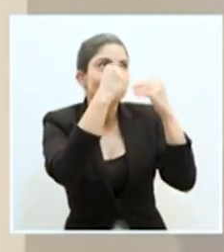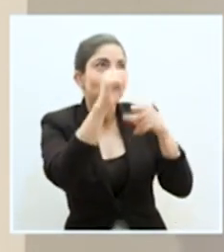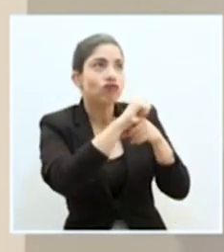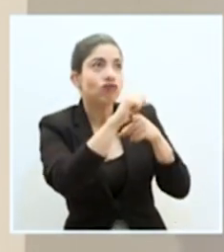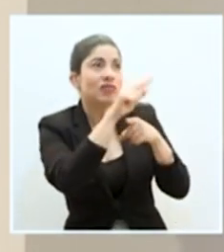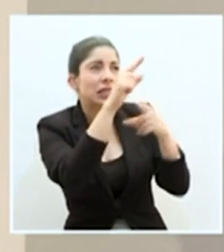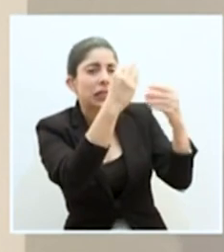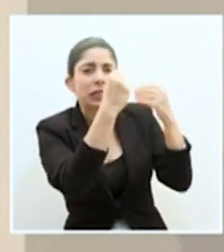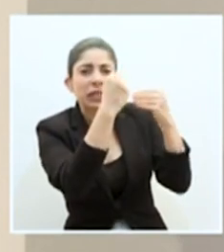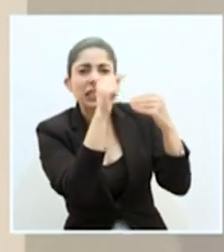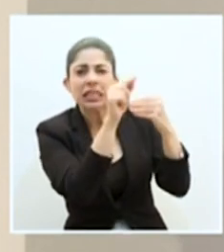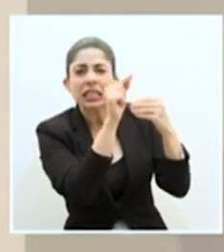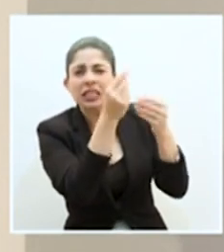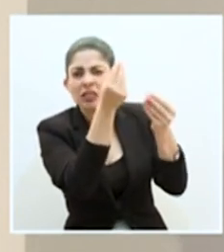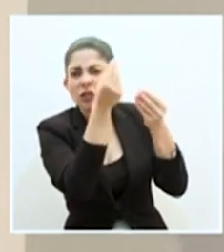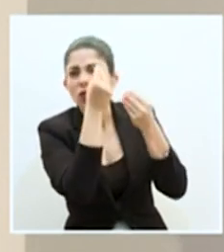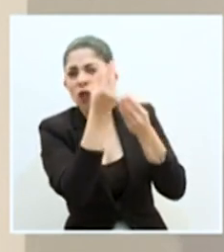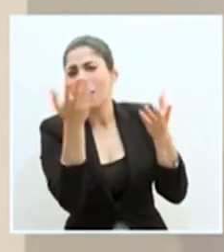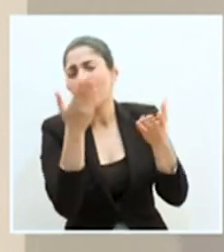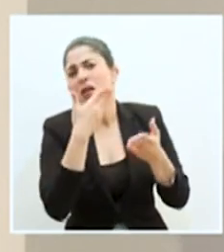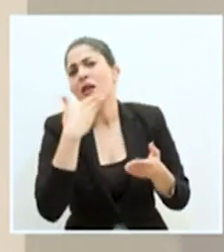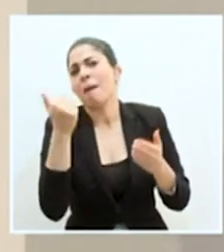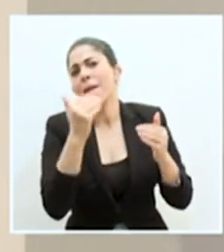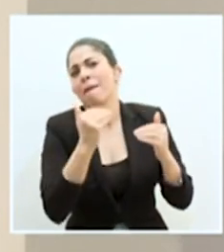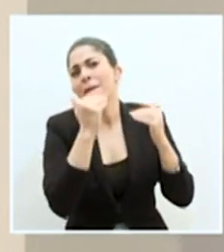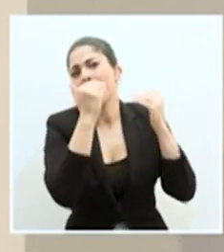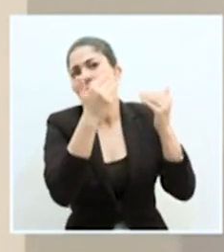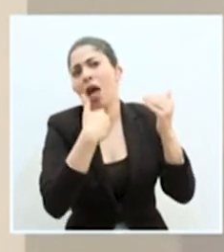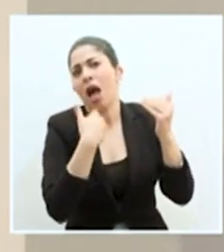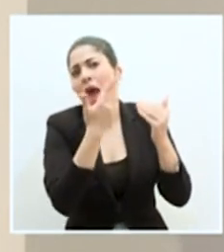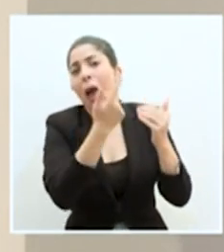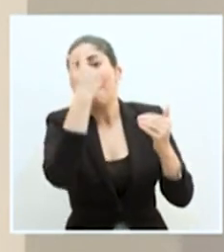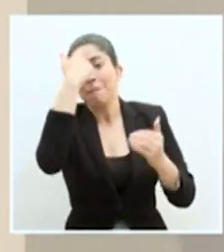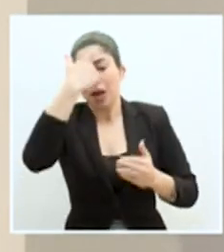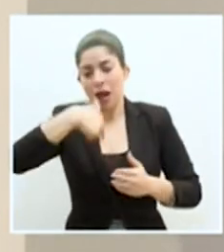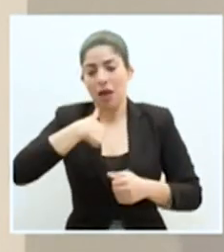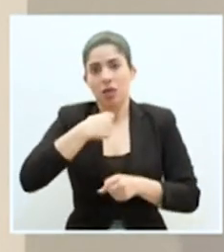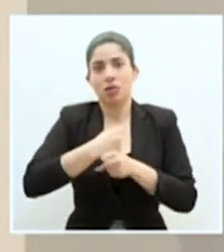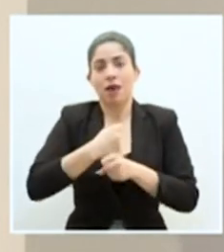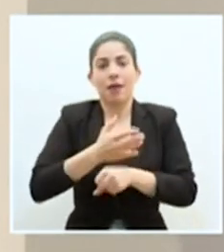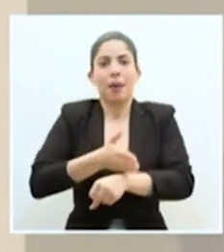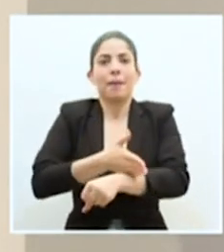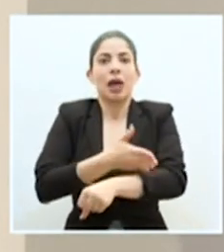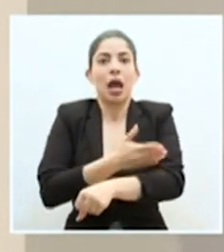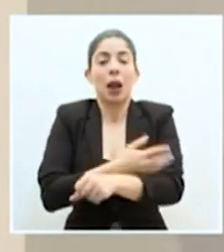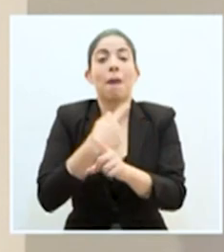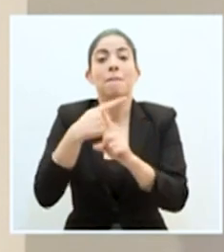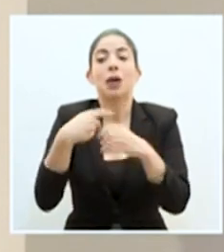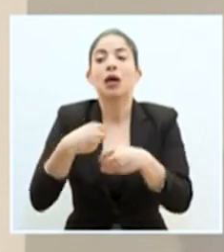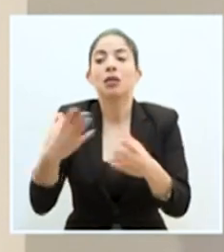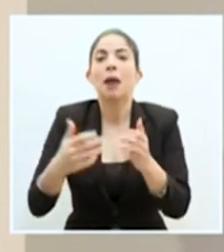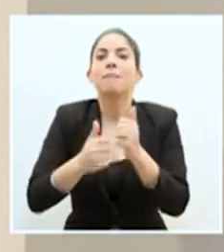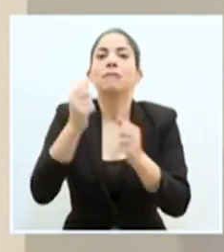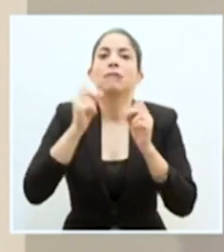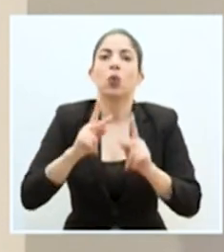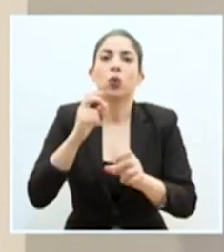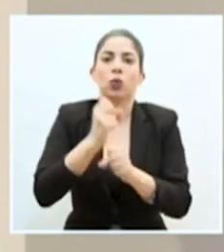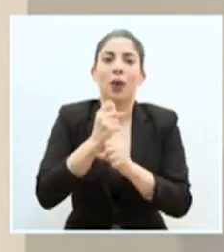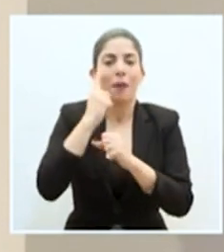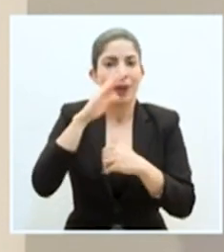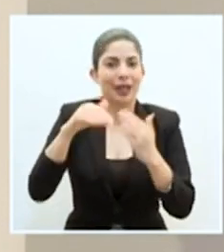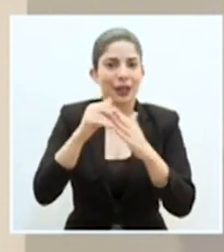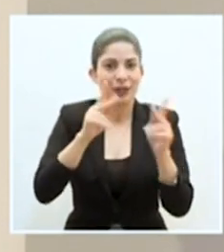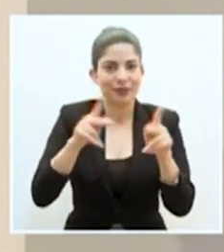mejor información disponible para mejorar la empleabilidad y generar más oportunidades de empleo para nuestra